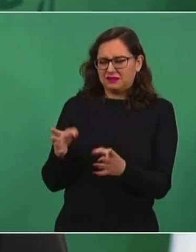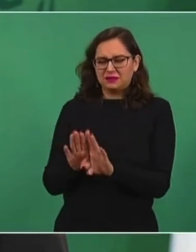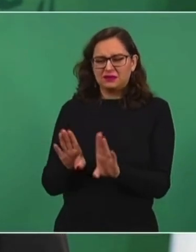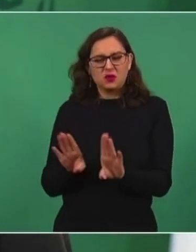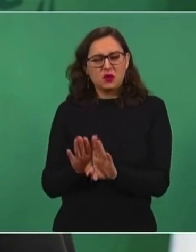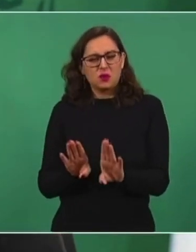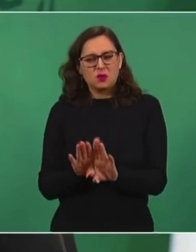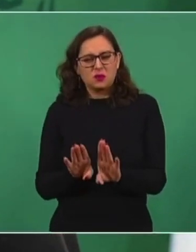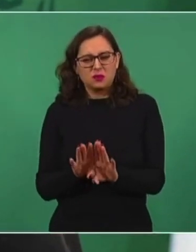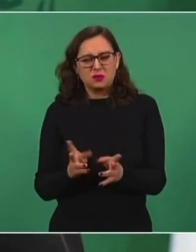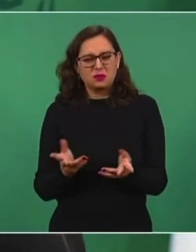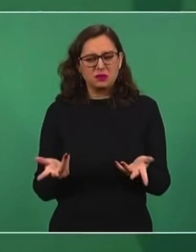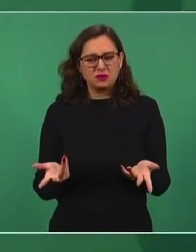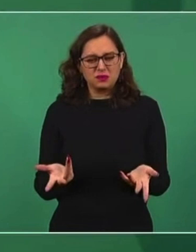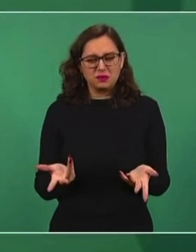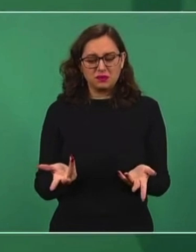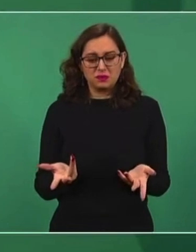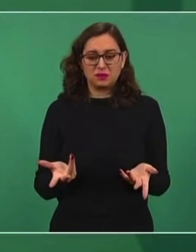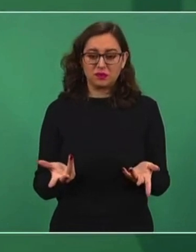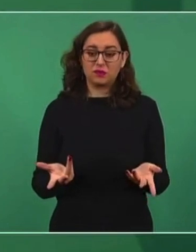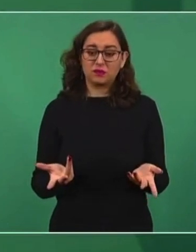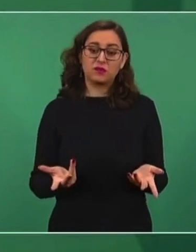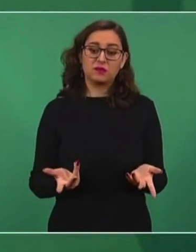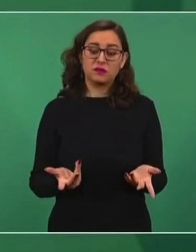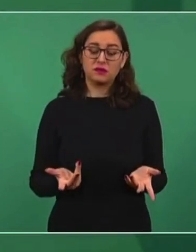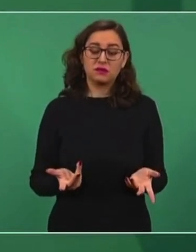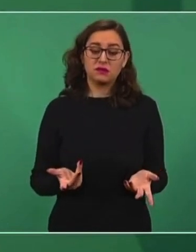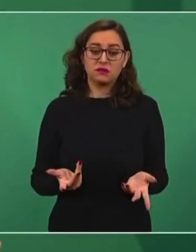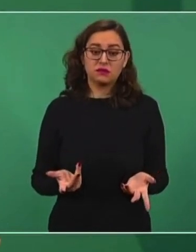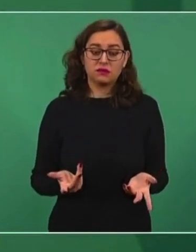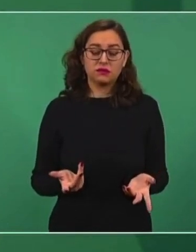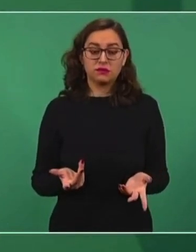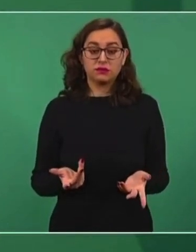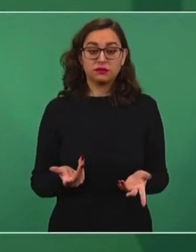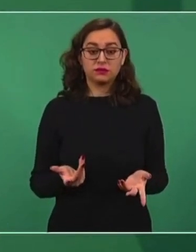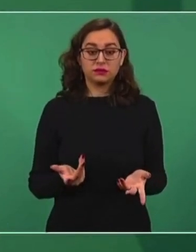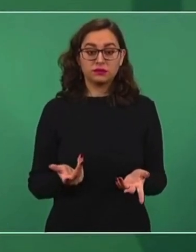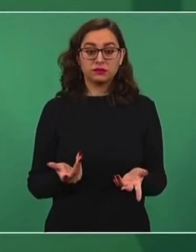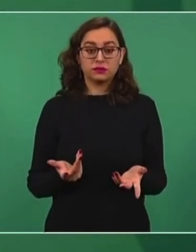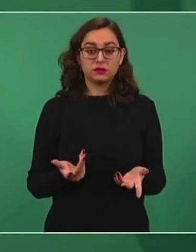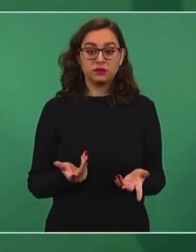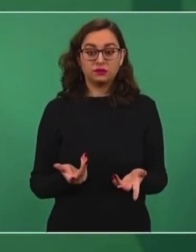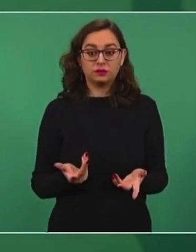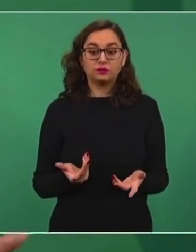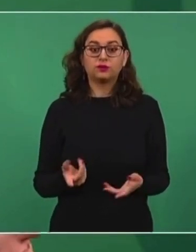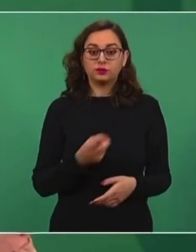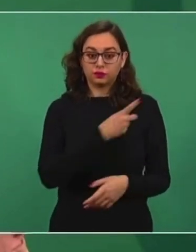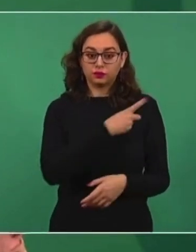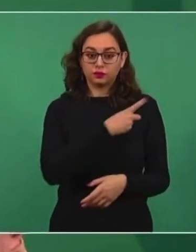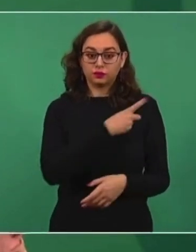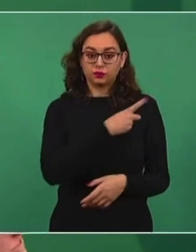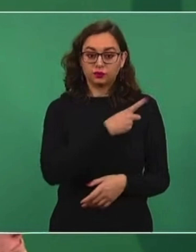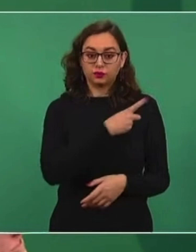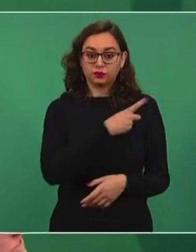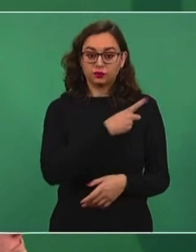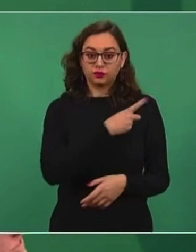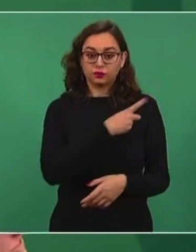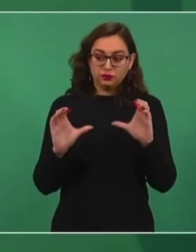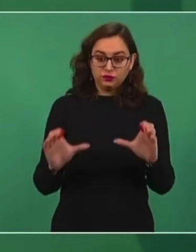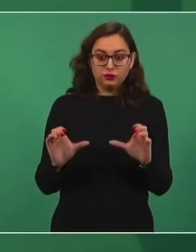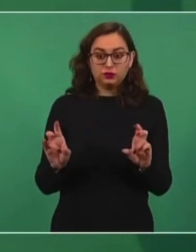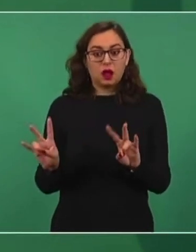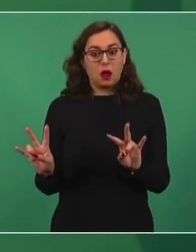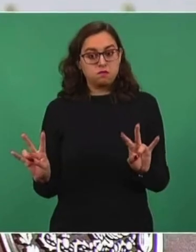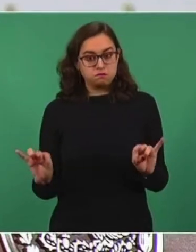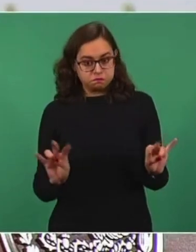sí hay que estar pendientes, pero también